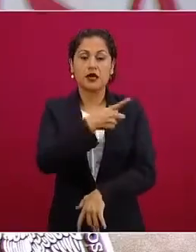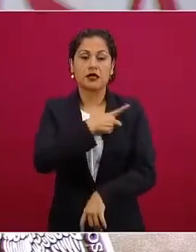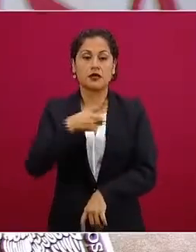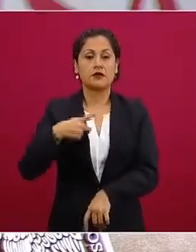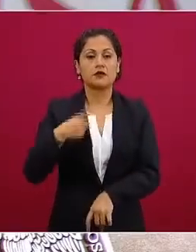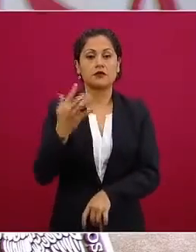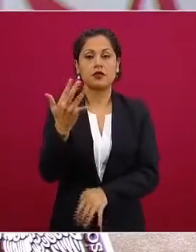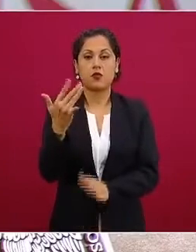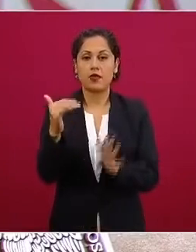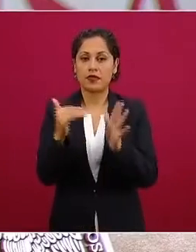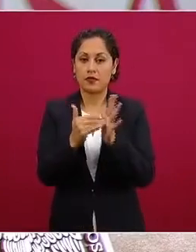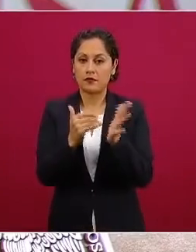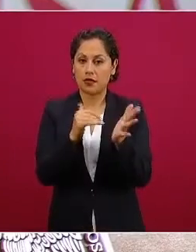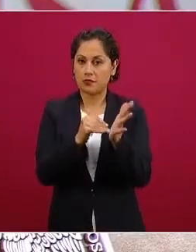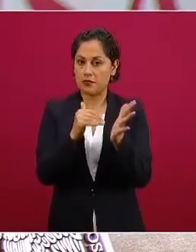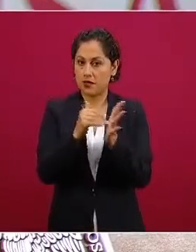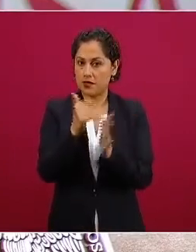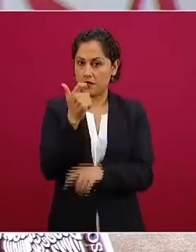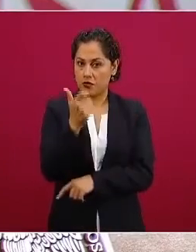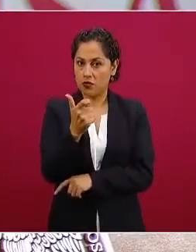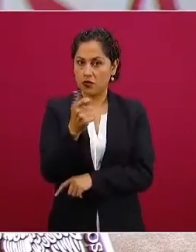y no saben